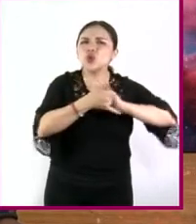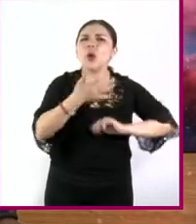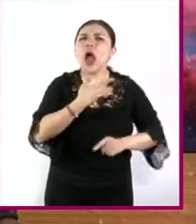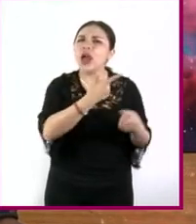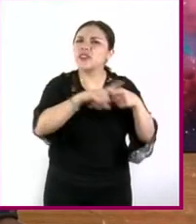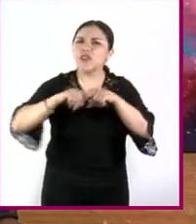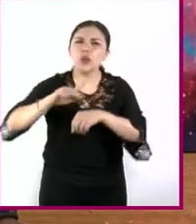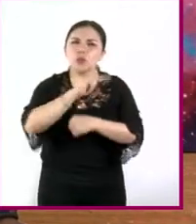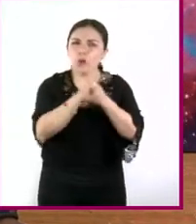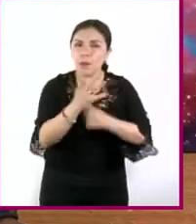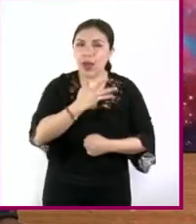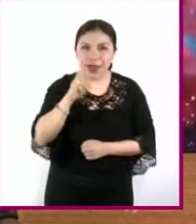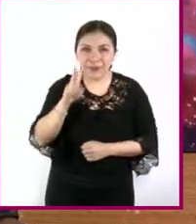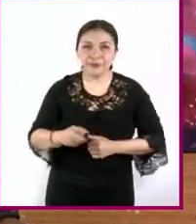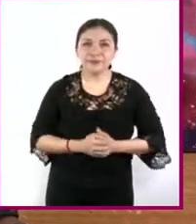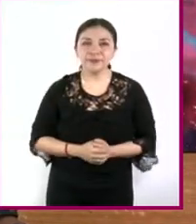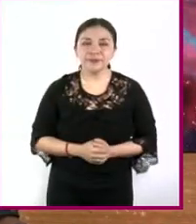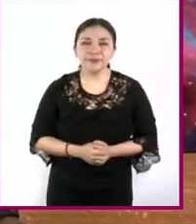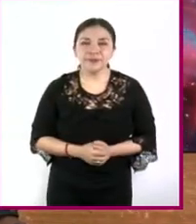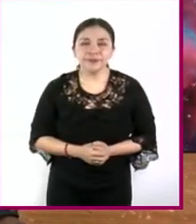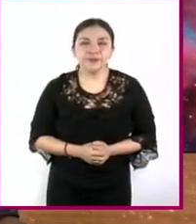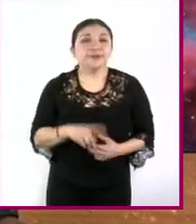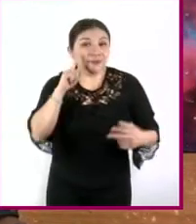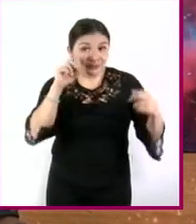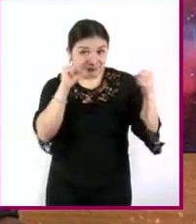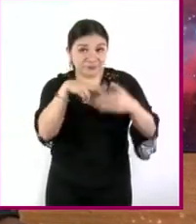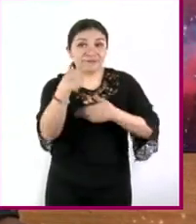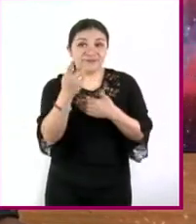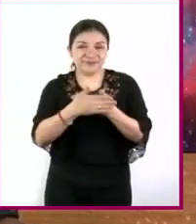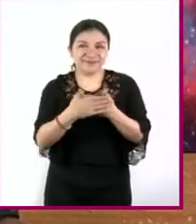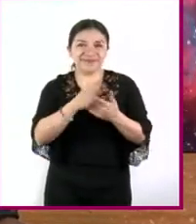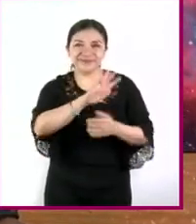los programas ¡Hasta la próxima!